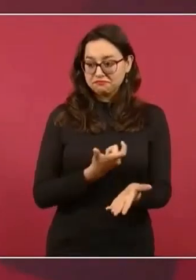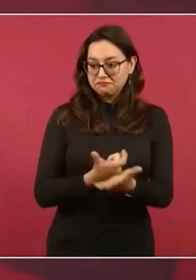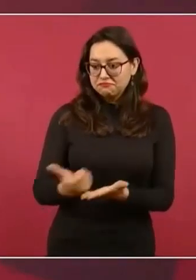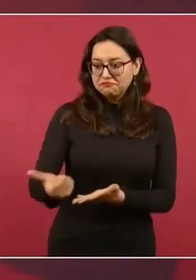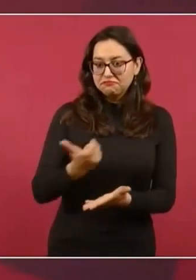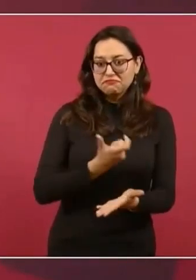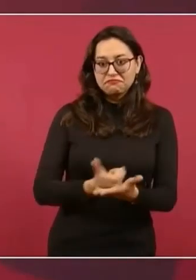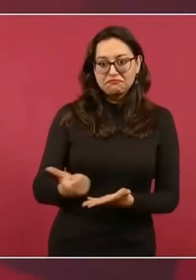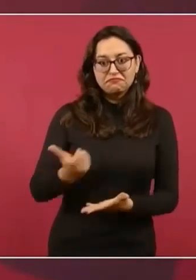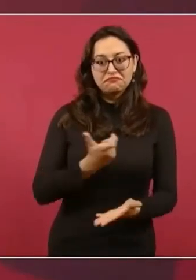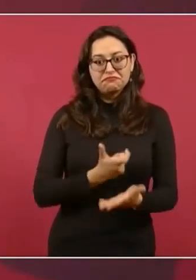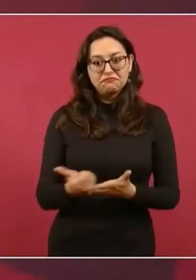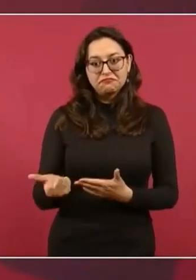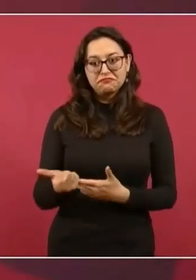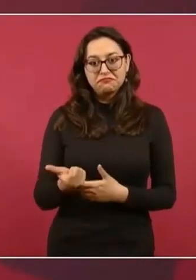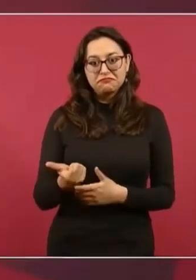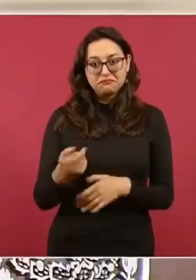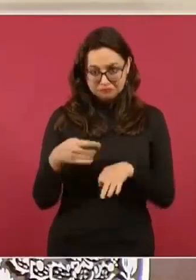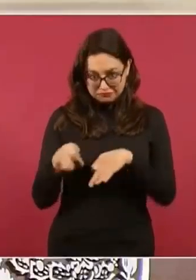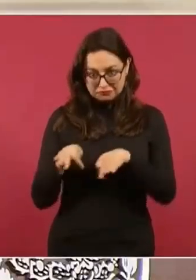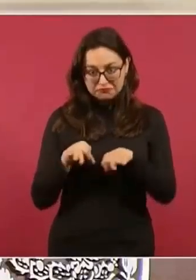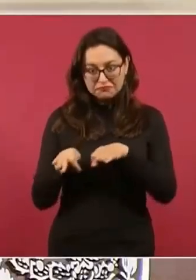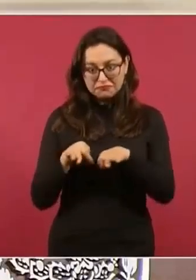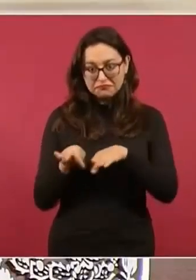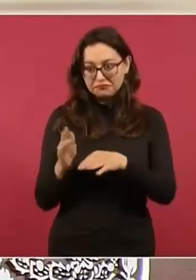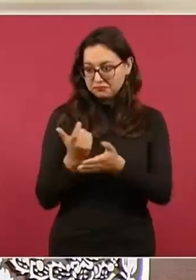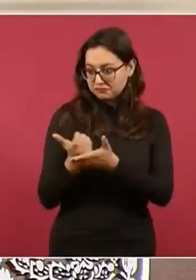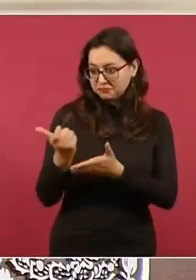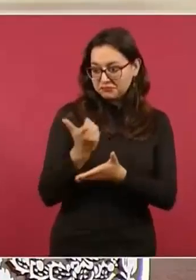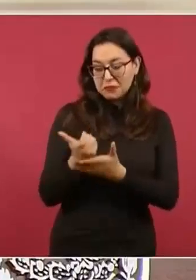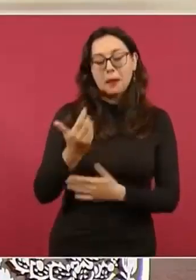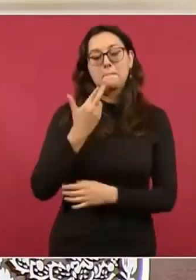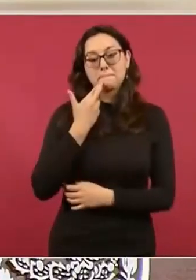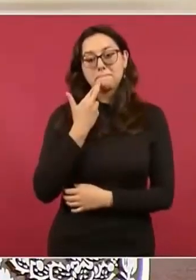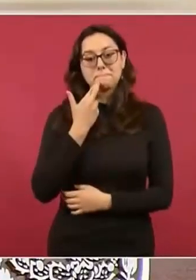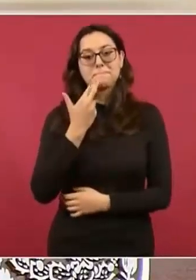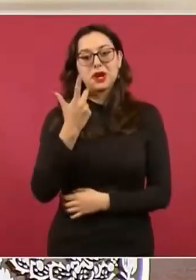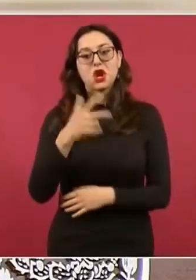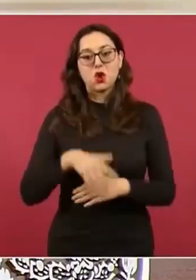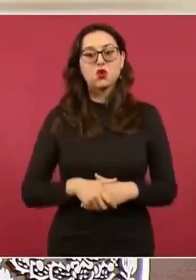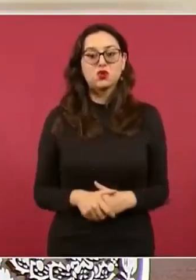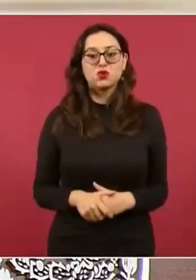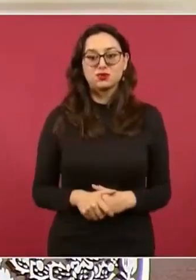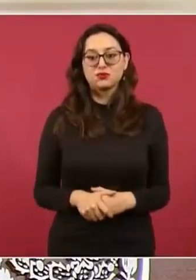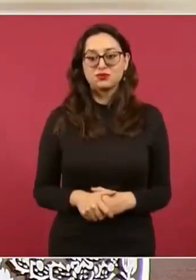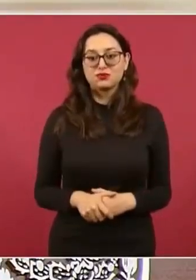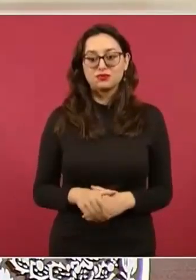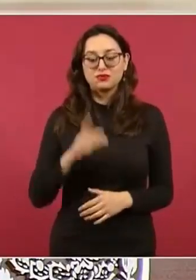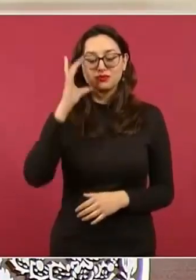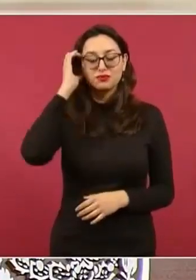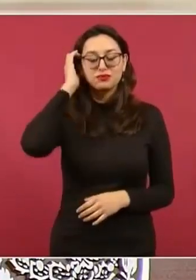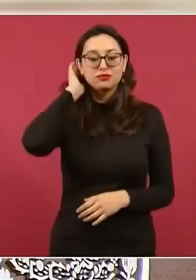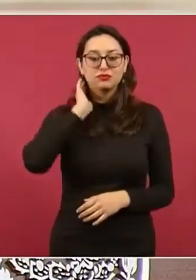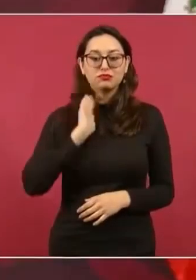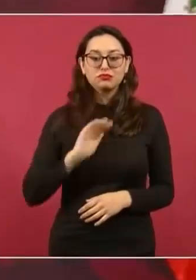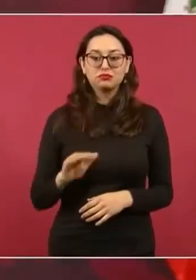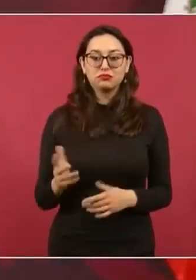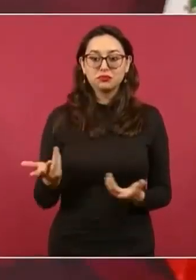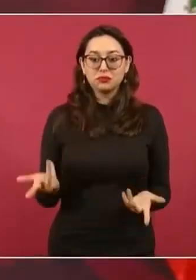promedio de los trabajadores inscritos